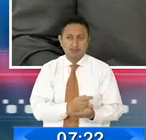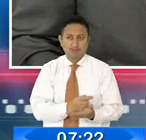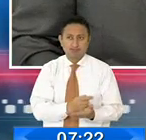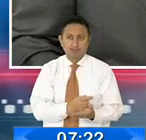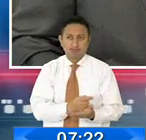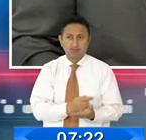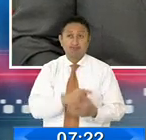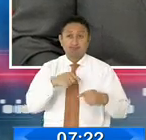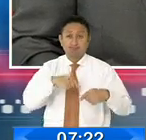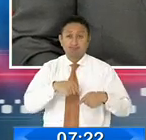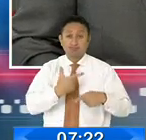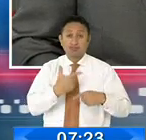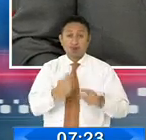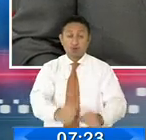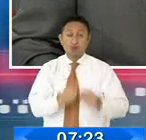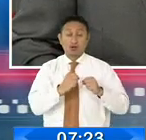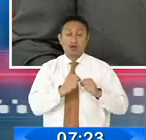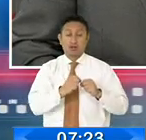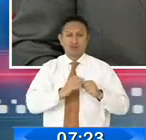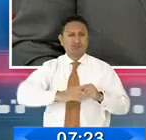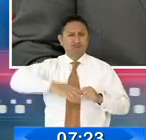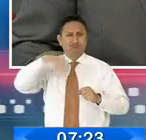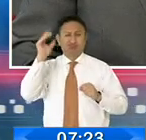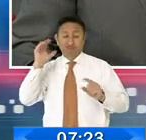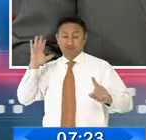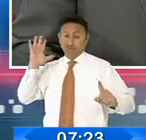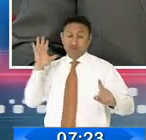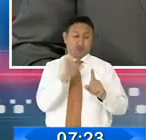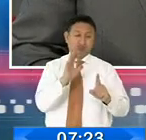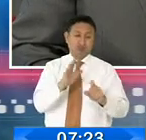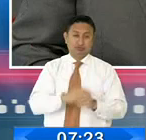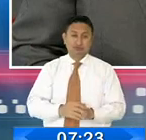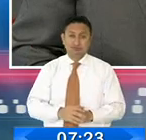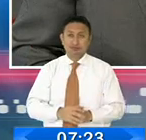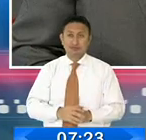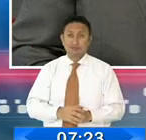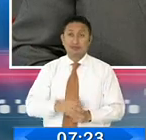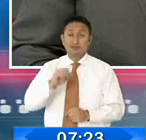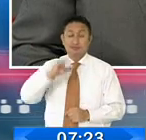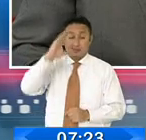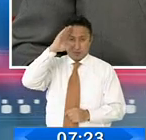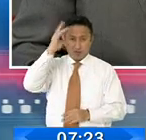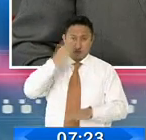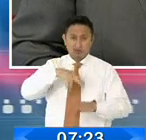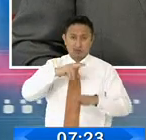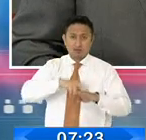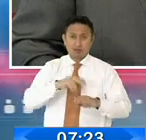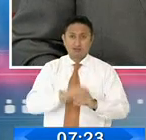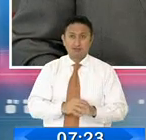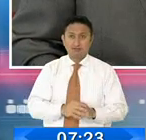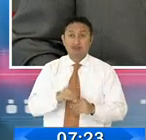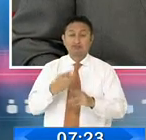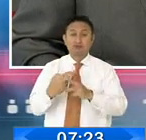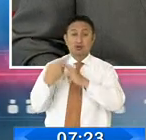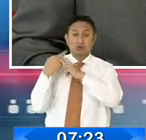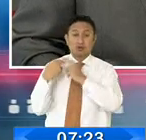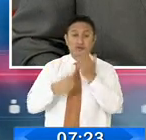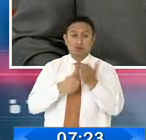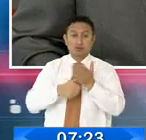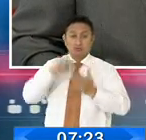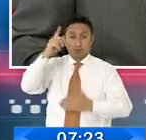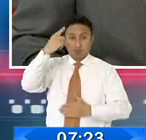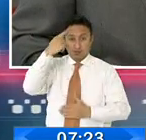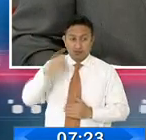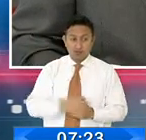un exceso demasiadamente grande de la policía nacional a cargo de la señora ministra